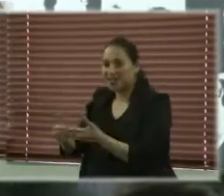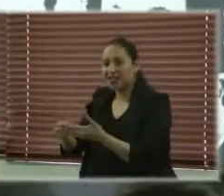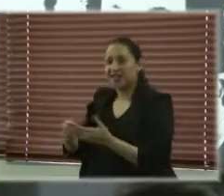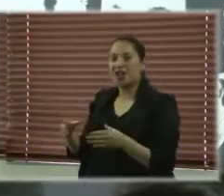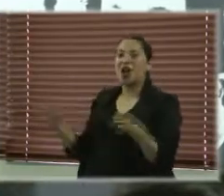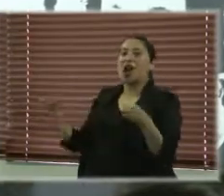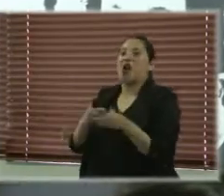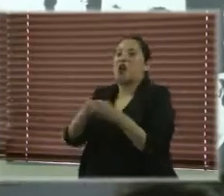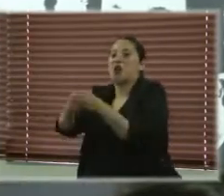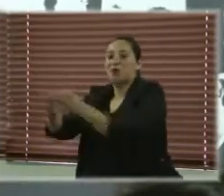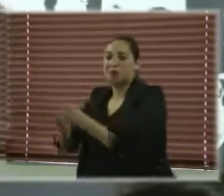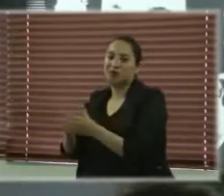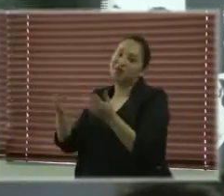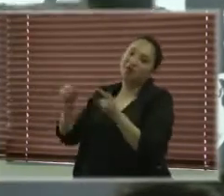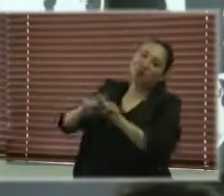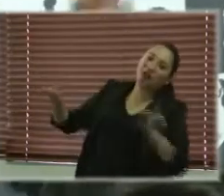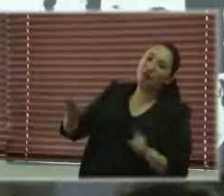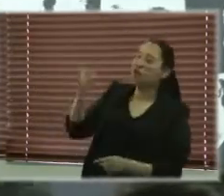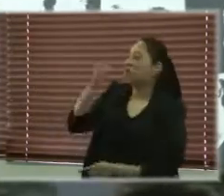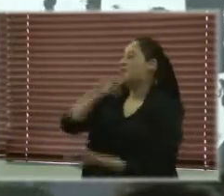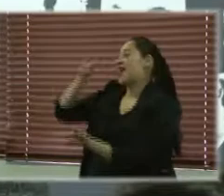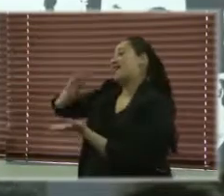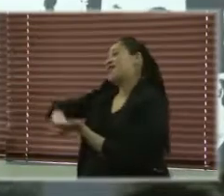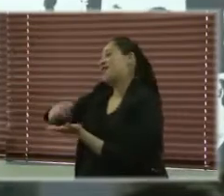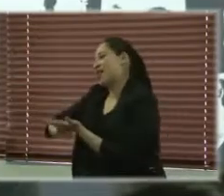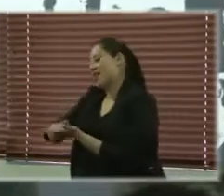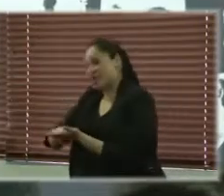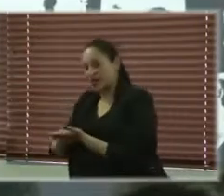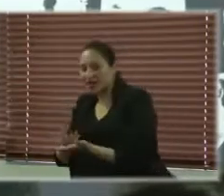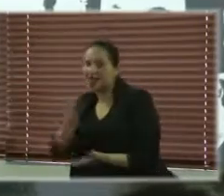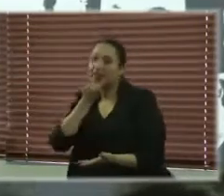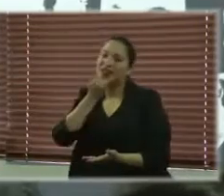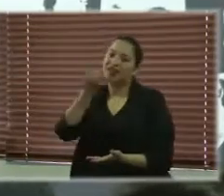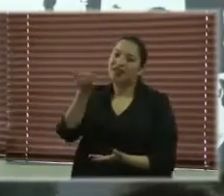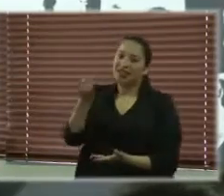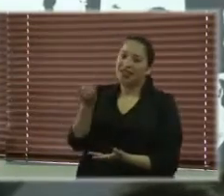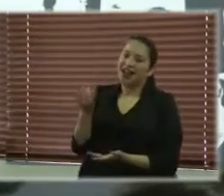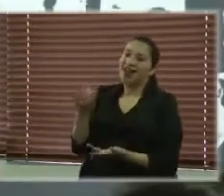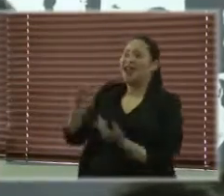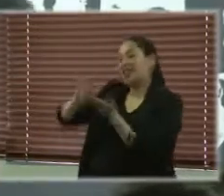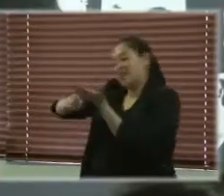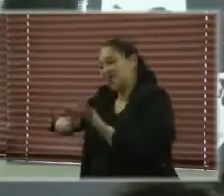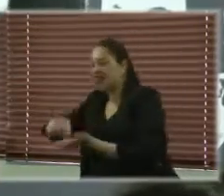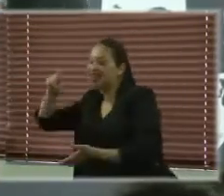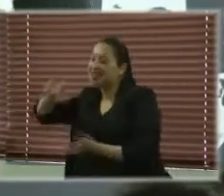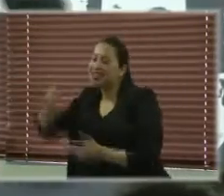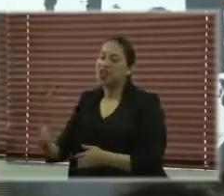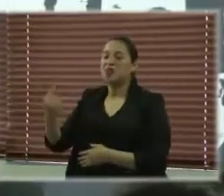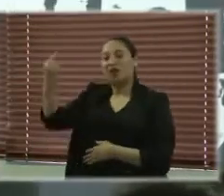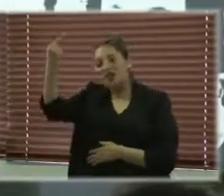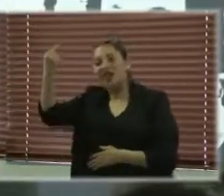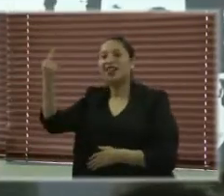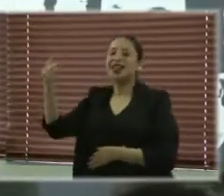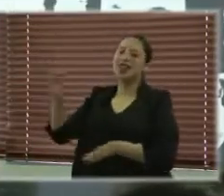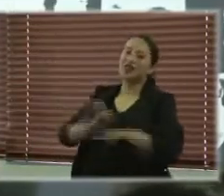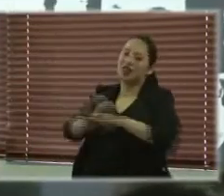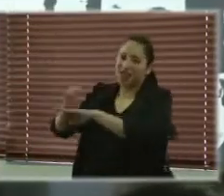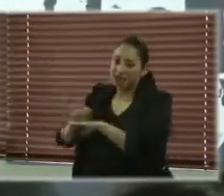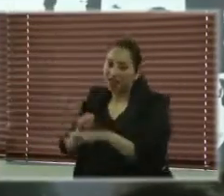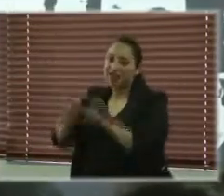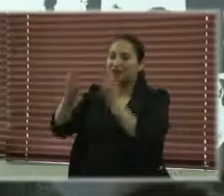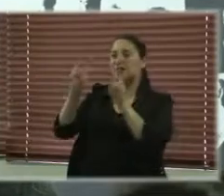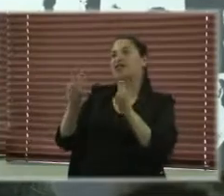hay intérpretes porque los intérpretes están ocupados atendiendo a las incidencias políticas de las organizaciones, tengo mis llamadas que atendiendo en temas